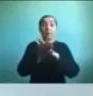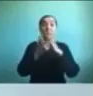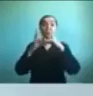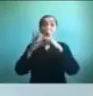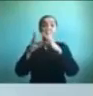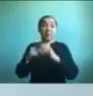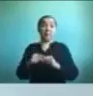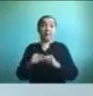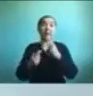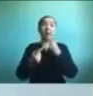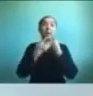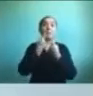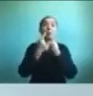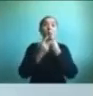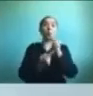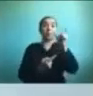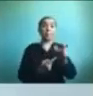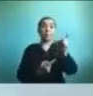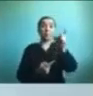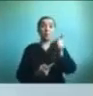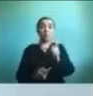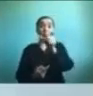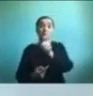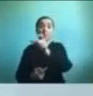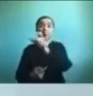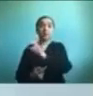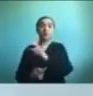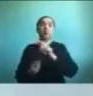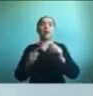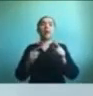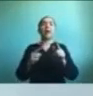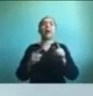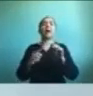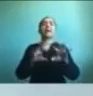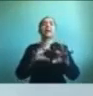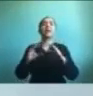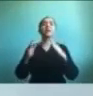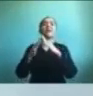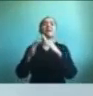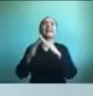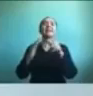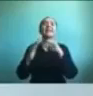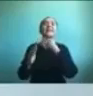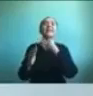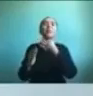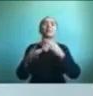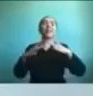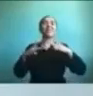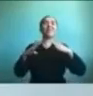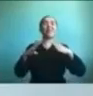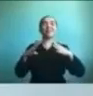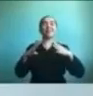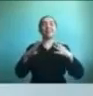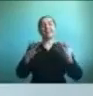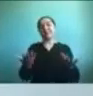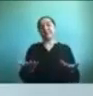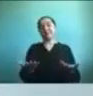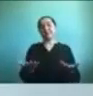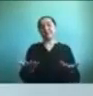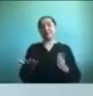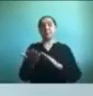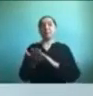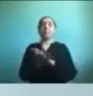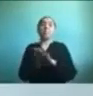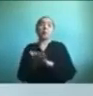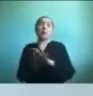preguntar a cada miembro de la familia qué cosas de la casa lo hacen sentirse feliz. Probablemente salgan muchas cosas